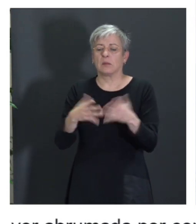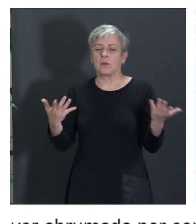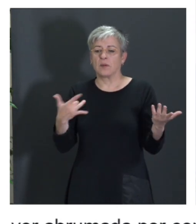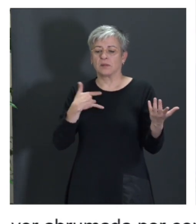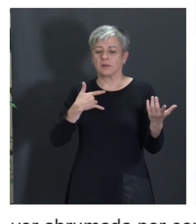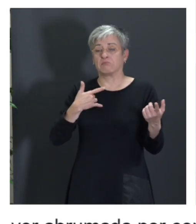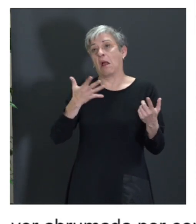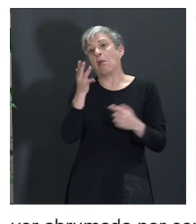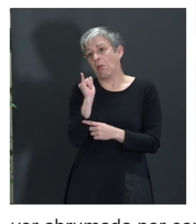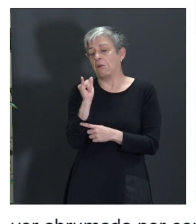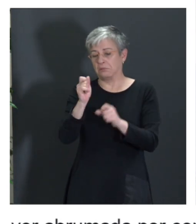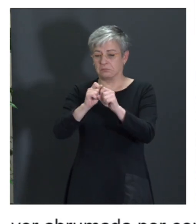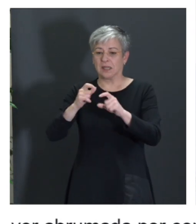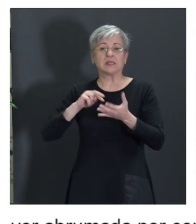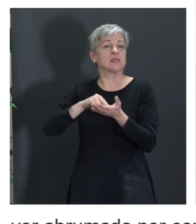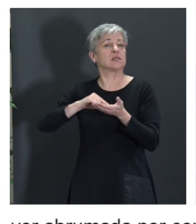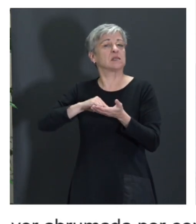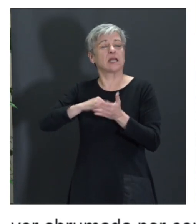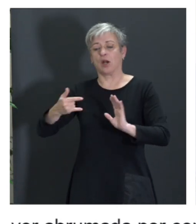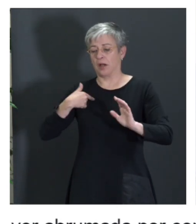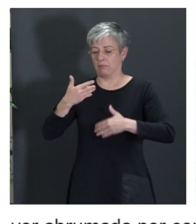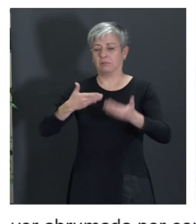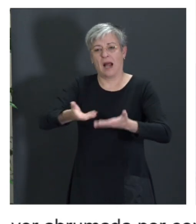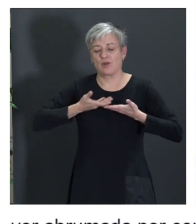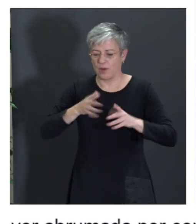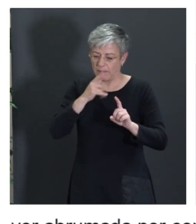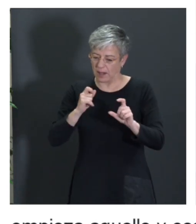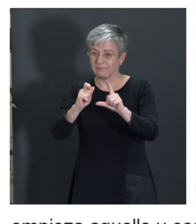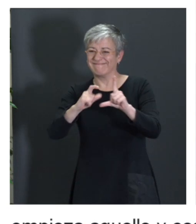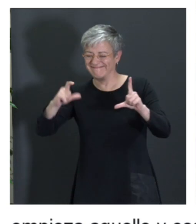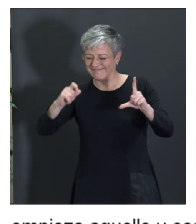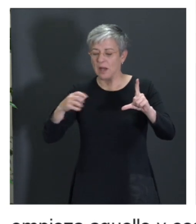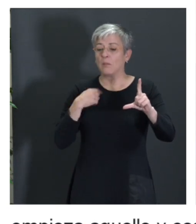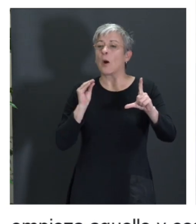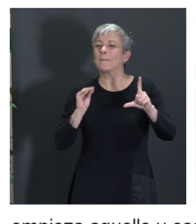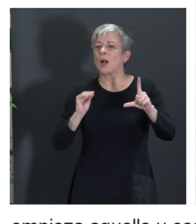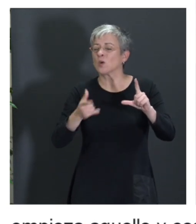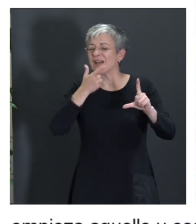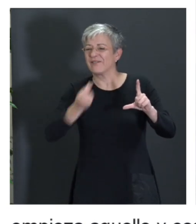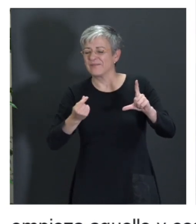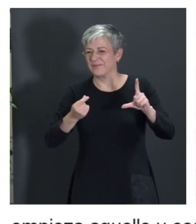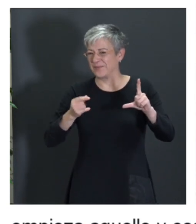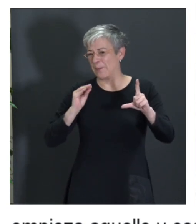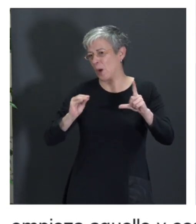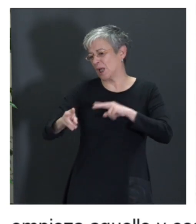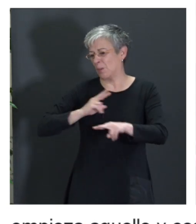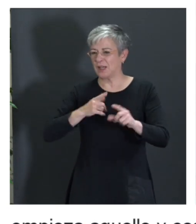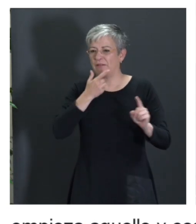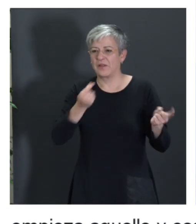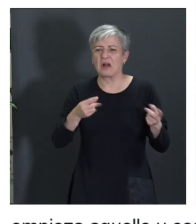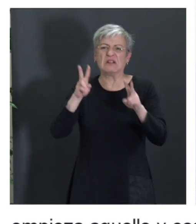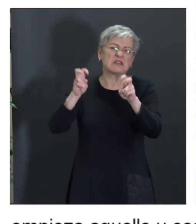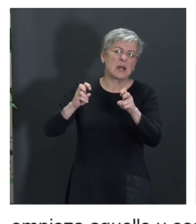pues, no está nada mal que a veces la tecnología igual para esas cosas nos ayude, ¿no? Entonces, ese tipo de preguntas y respuestas muy fáciles, a veces, pues, de temas